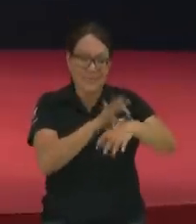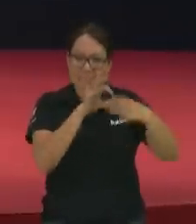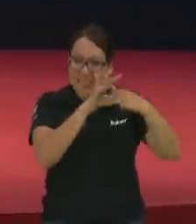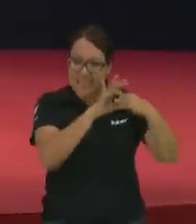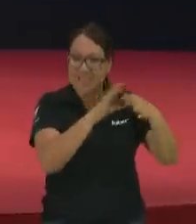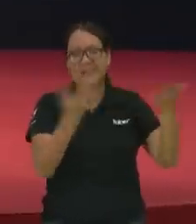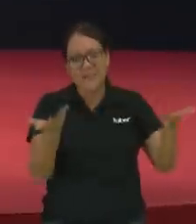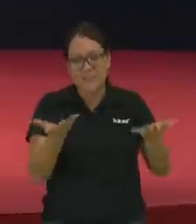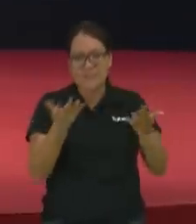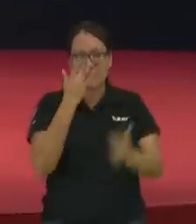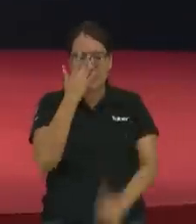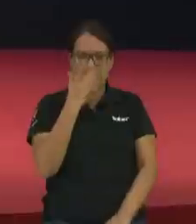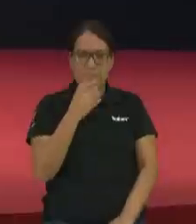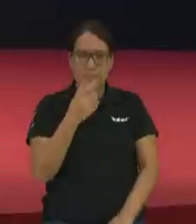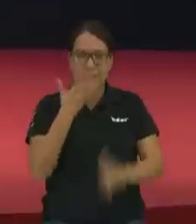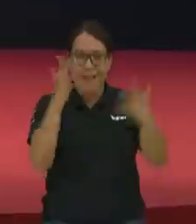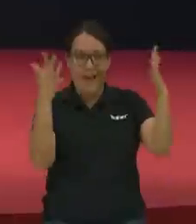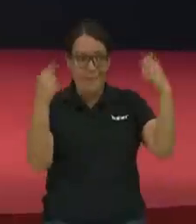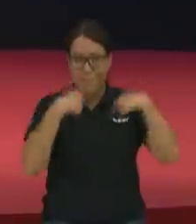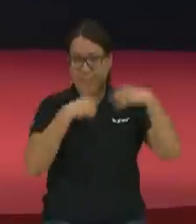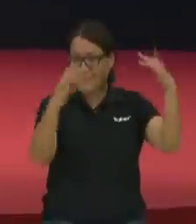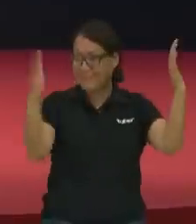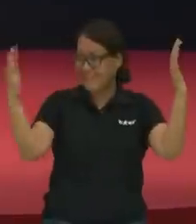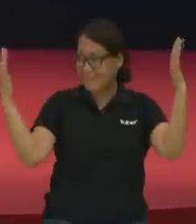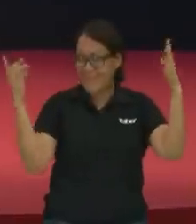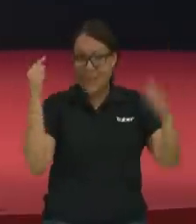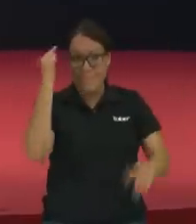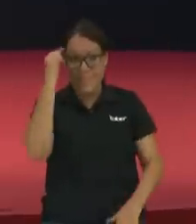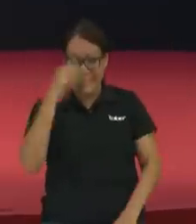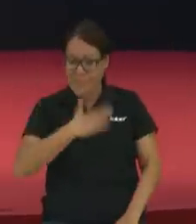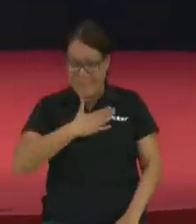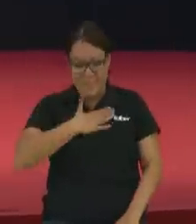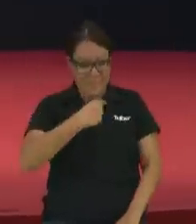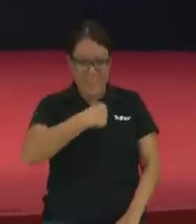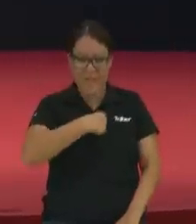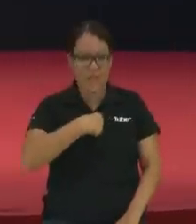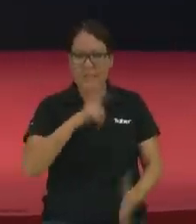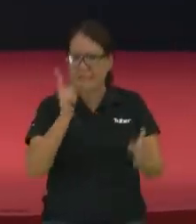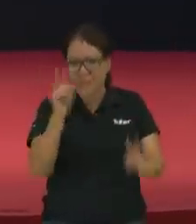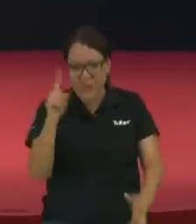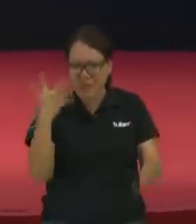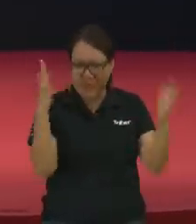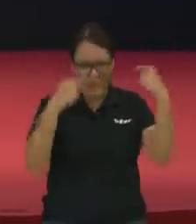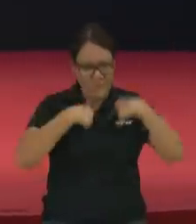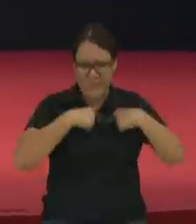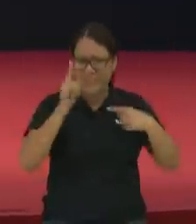Porque cuando uno oye los aplausos de la iglesia, uno cree que son para uno. No son para uno.